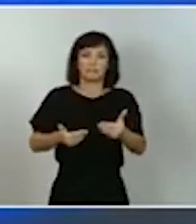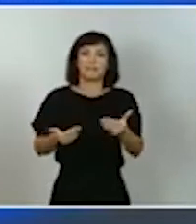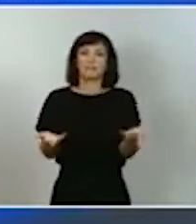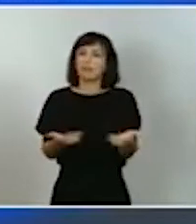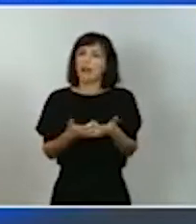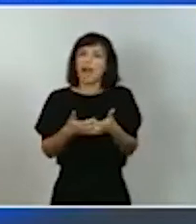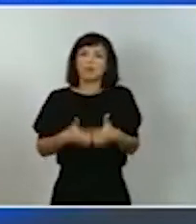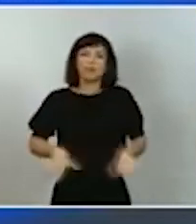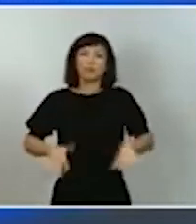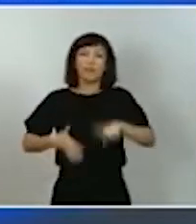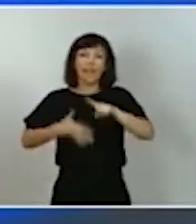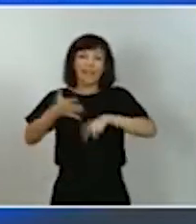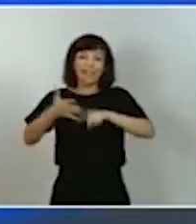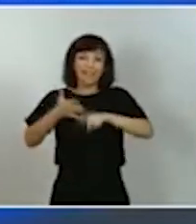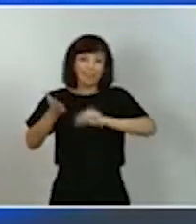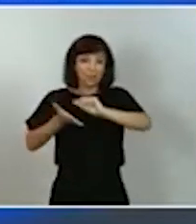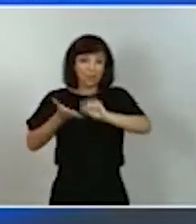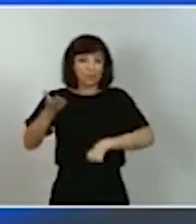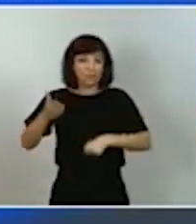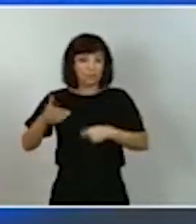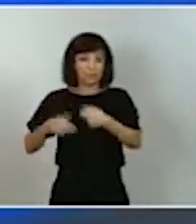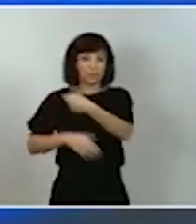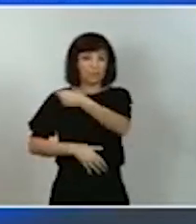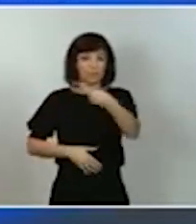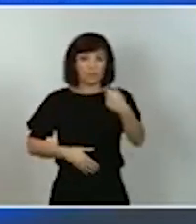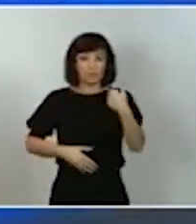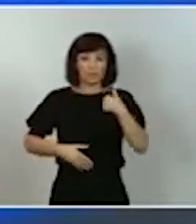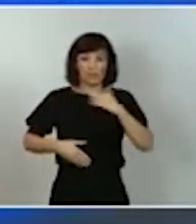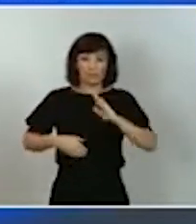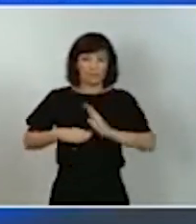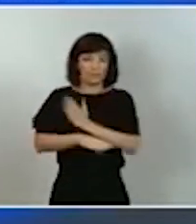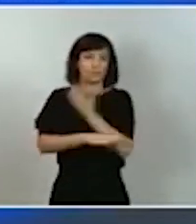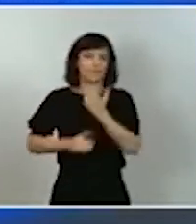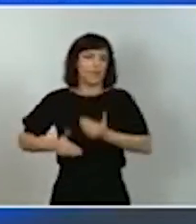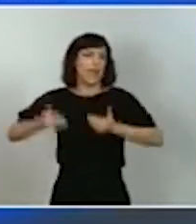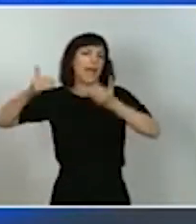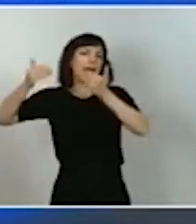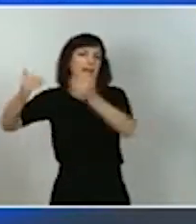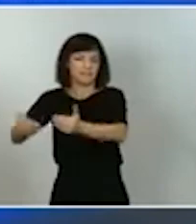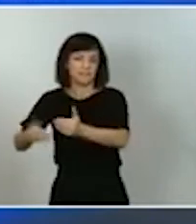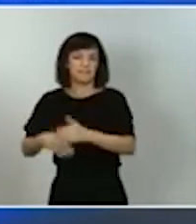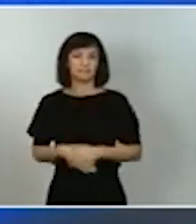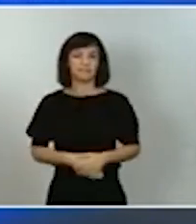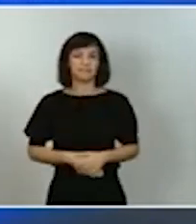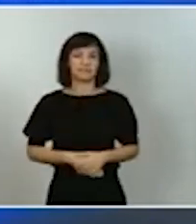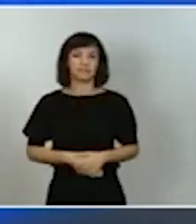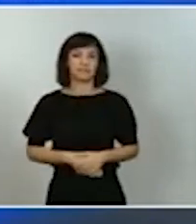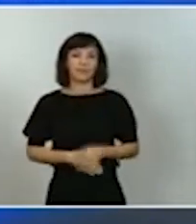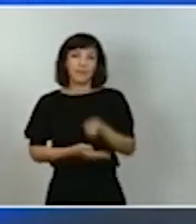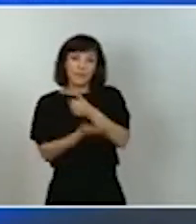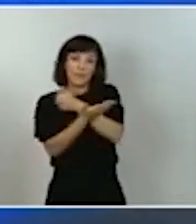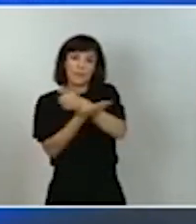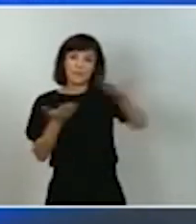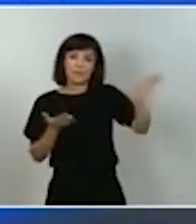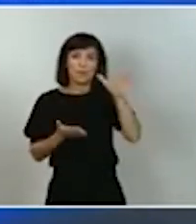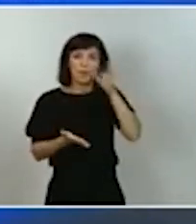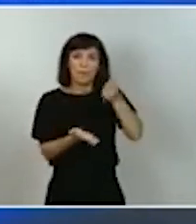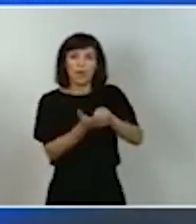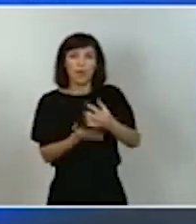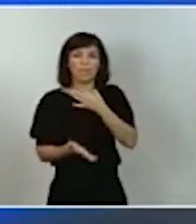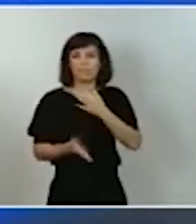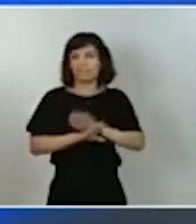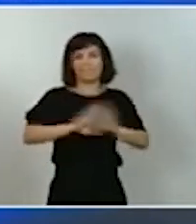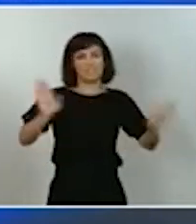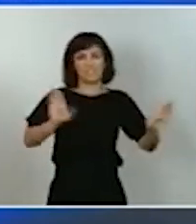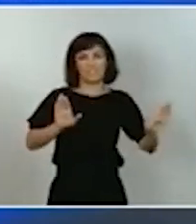alquiler de viviendas vencidos. Suspendimos los desahucios por impago y también por alquiler para las familias vulnerables